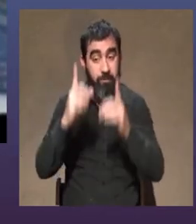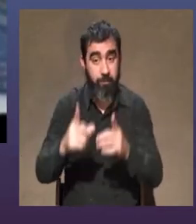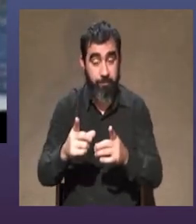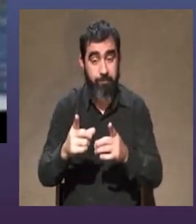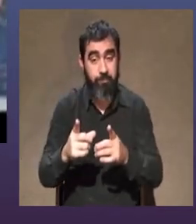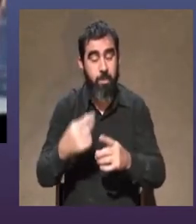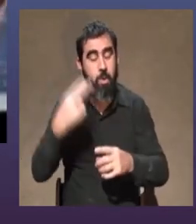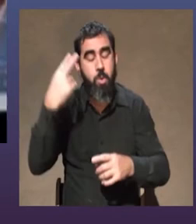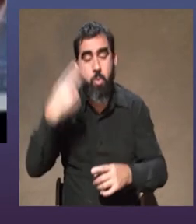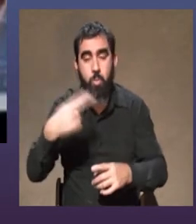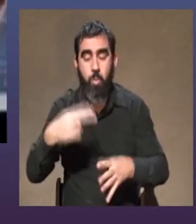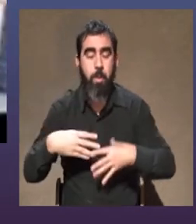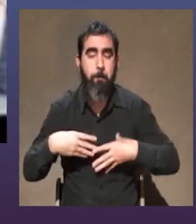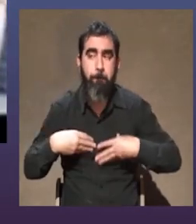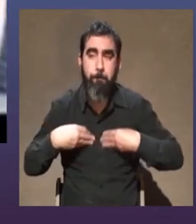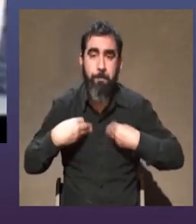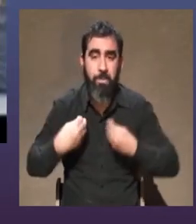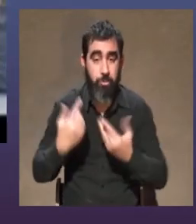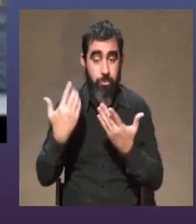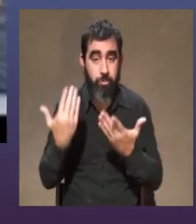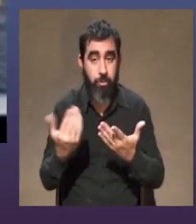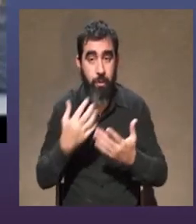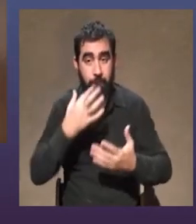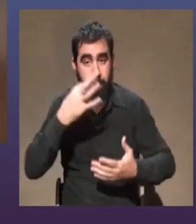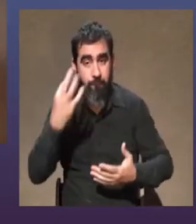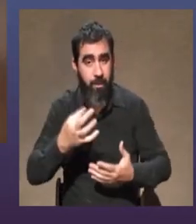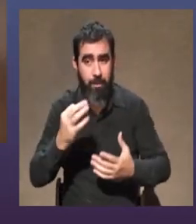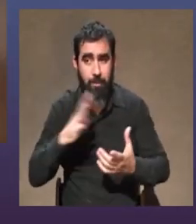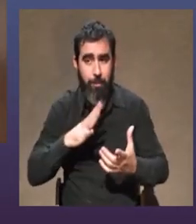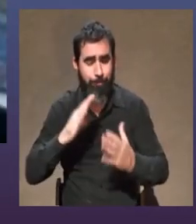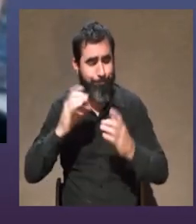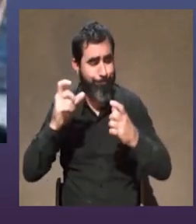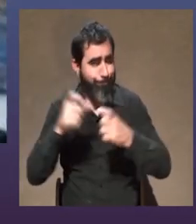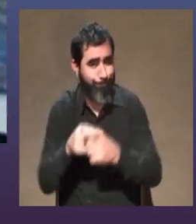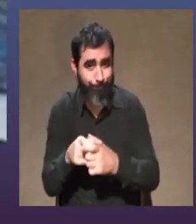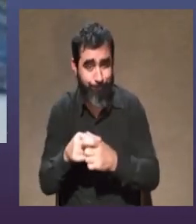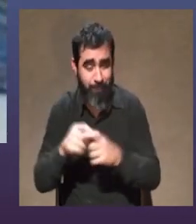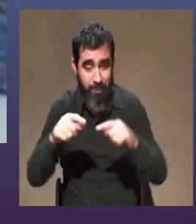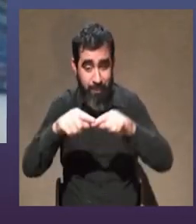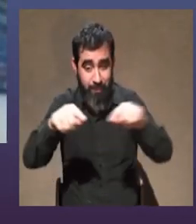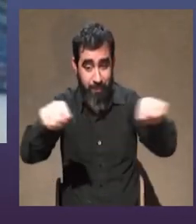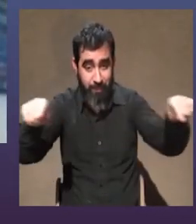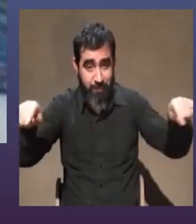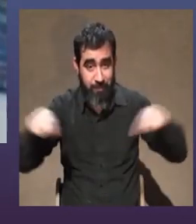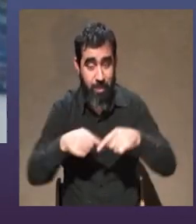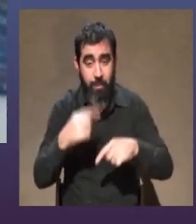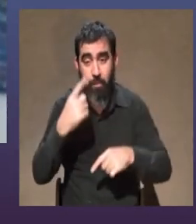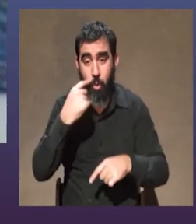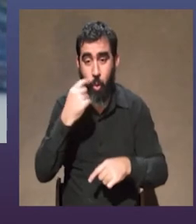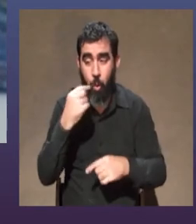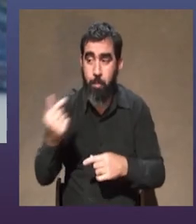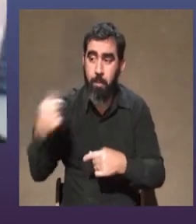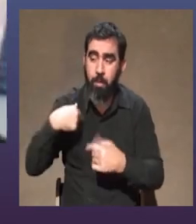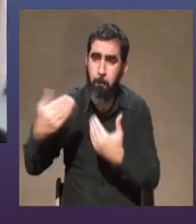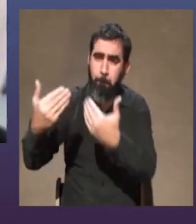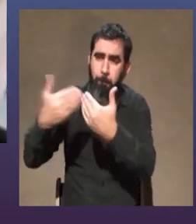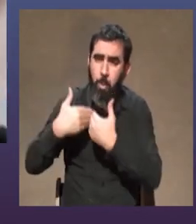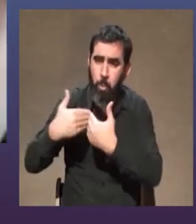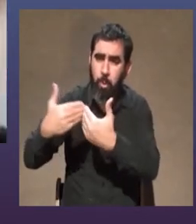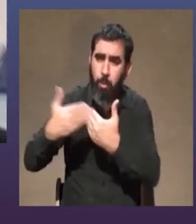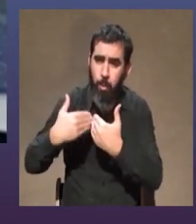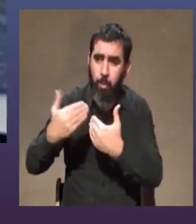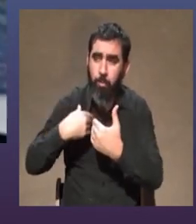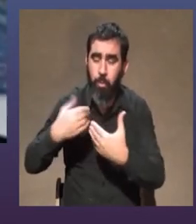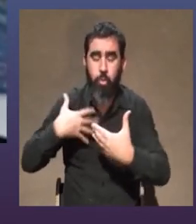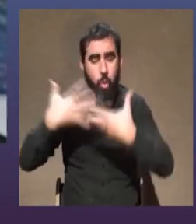nunca me sentí tan tan empequeñecido en un escenario cuando este hombre me empieza a hacer millones de preguntas y yo